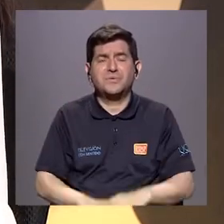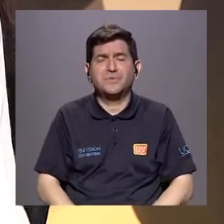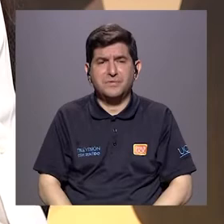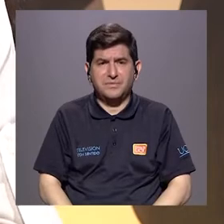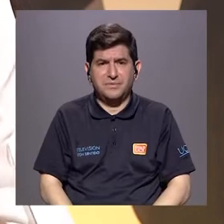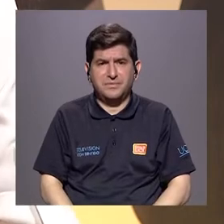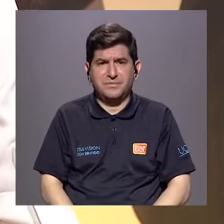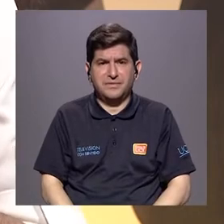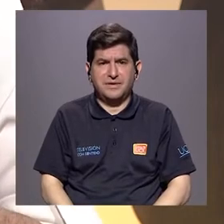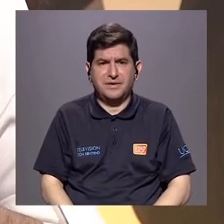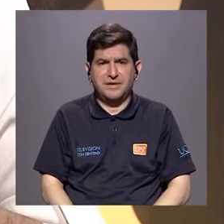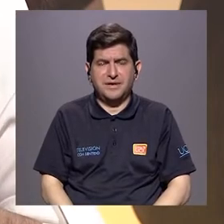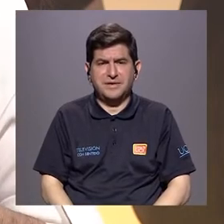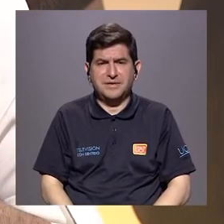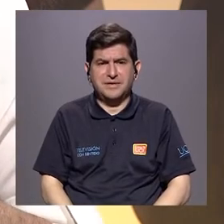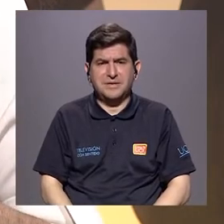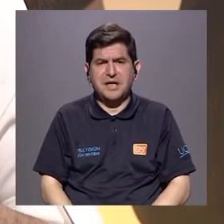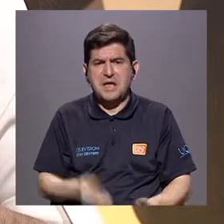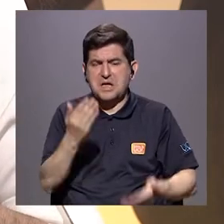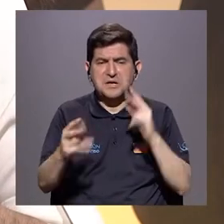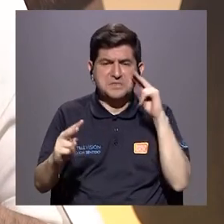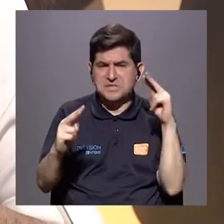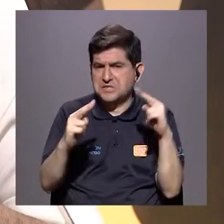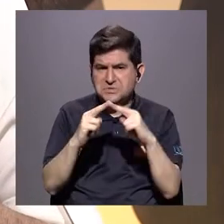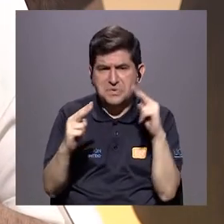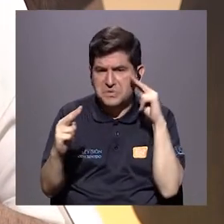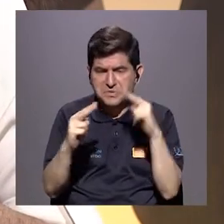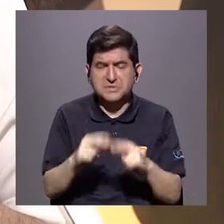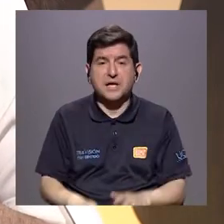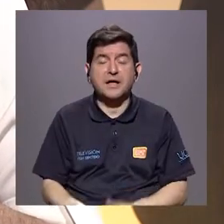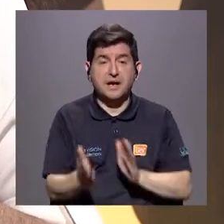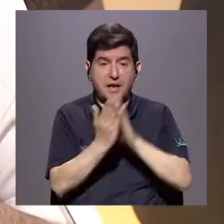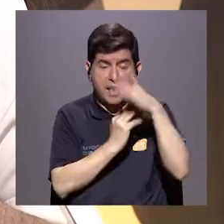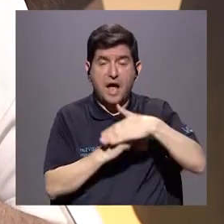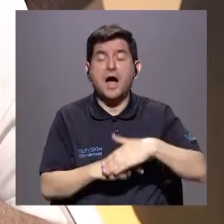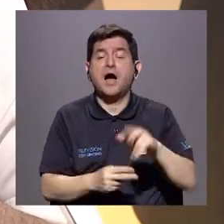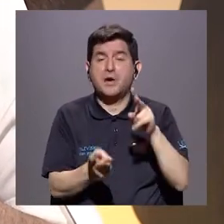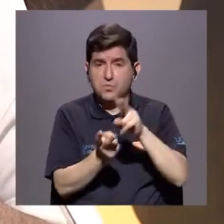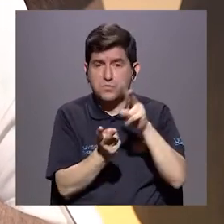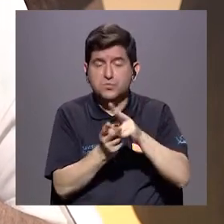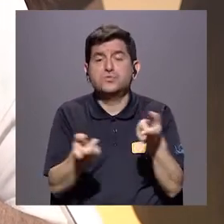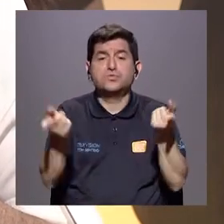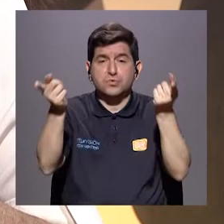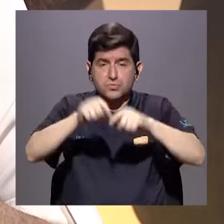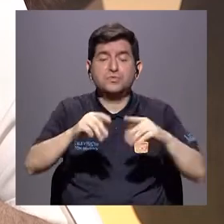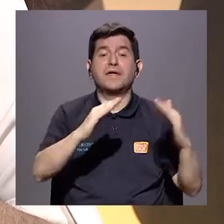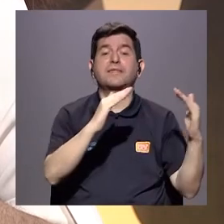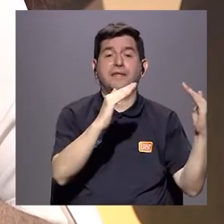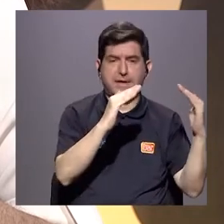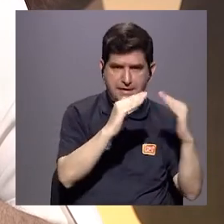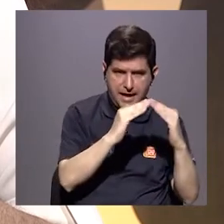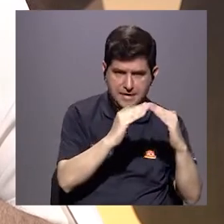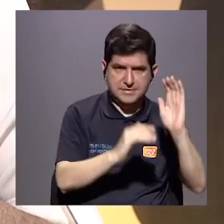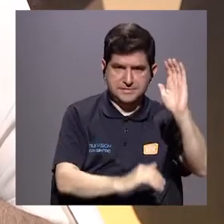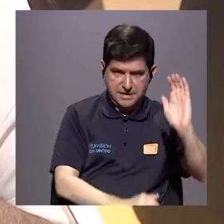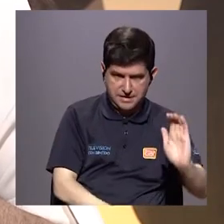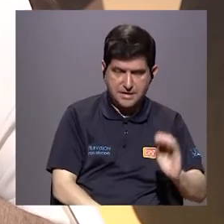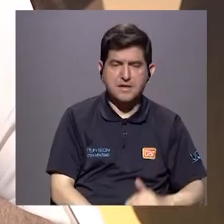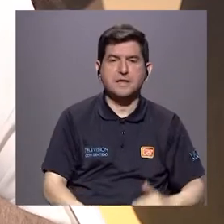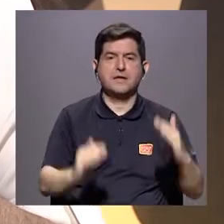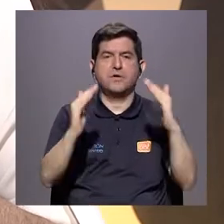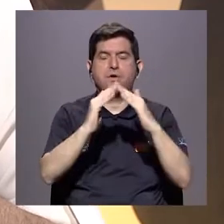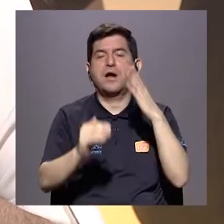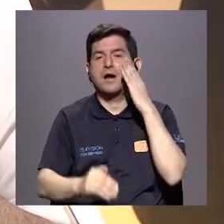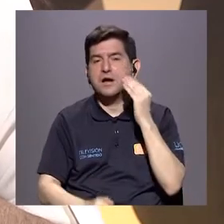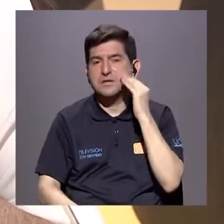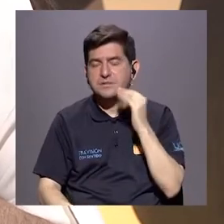desconocidos. realidad el abuso sexual ocurre casi siempre en la casa del niño, en la casa